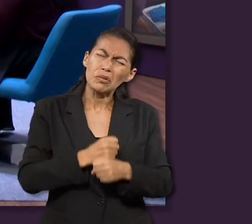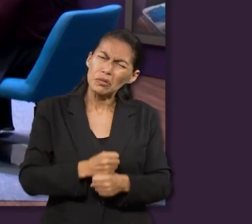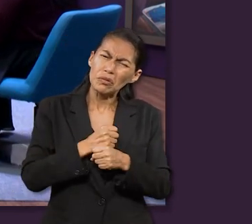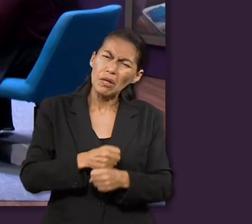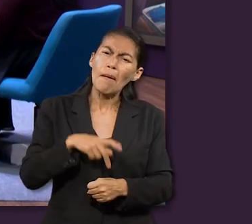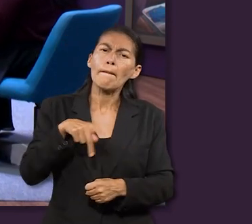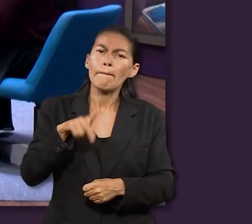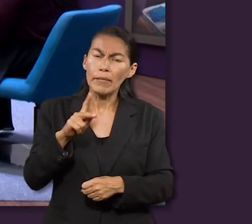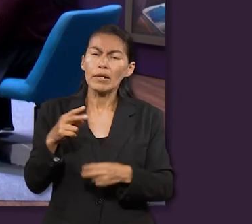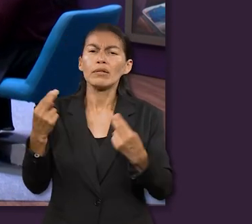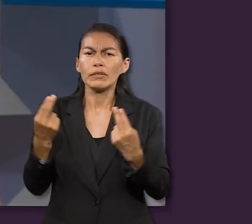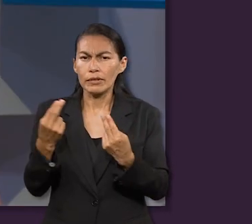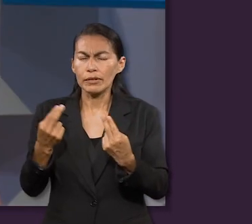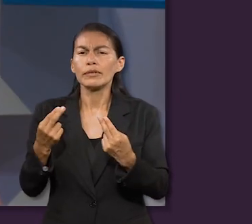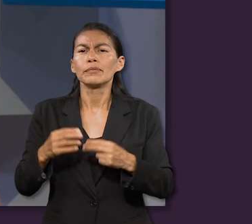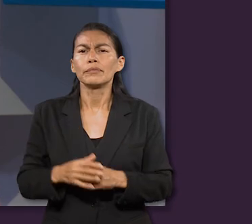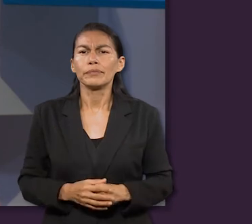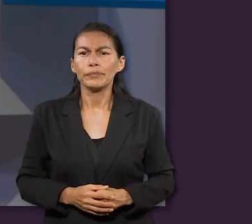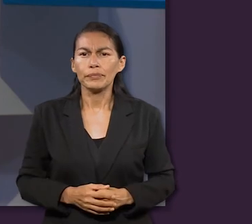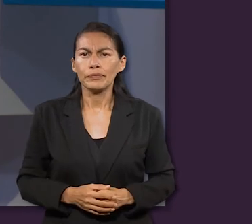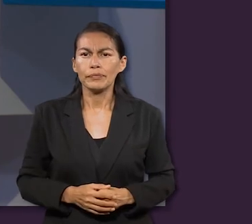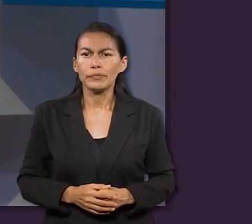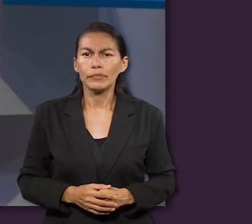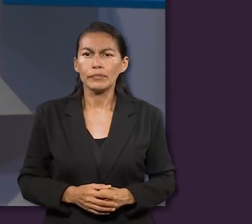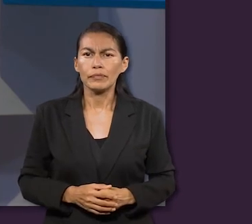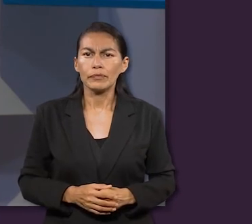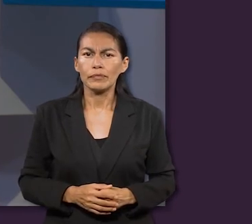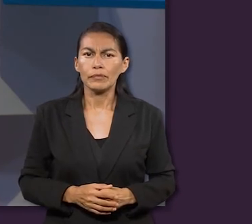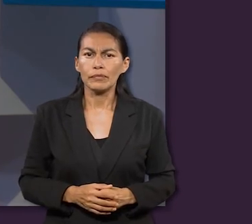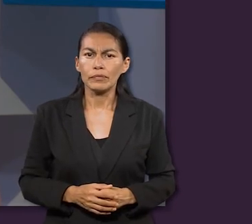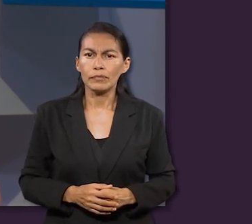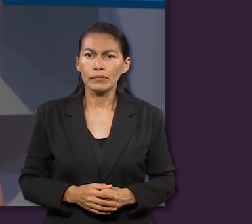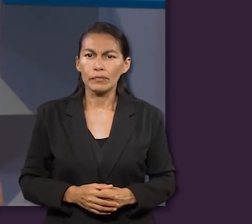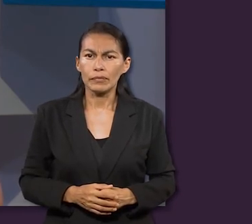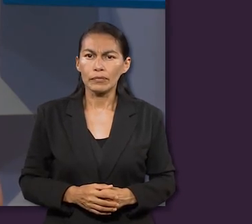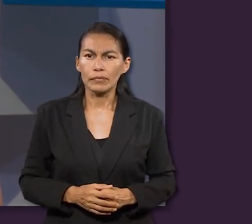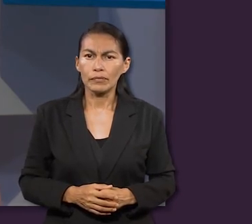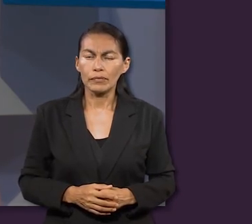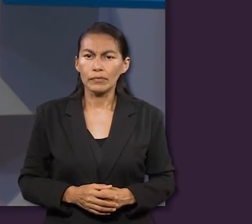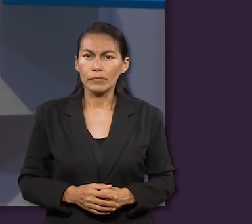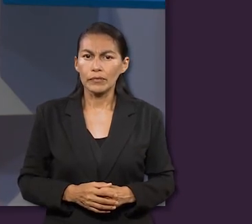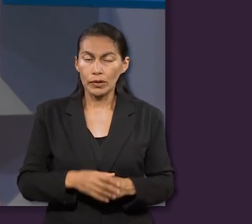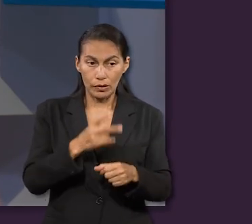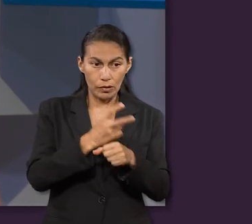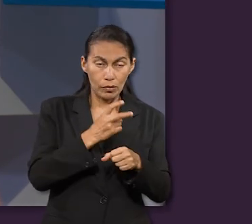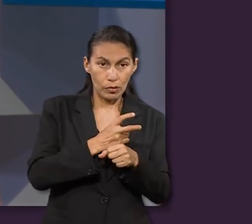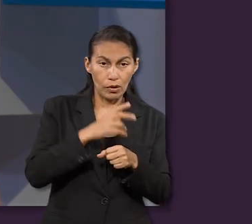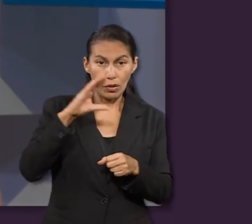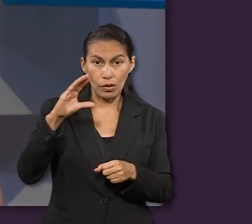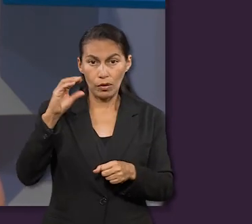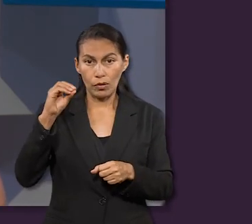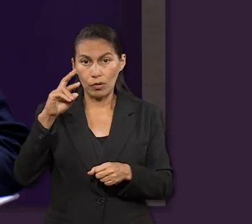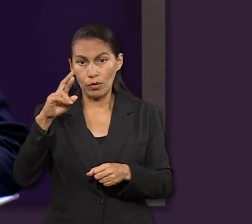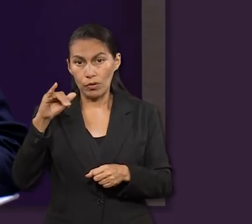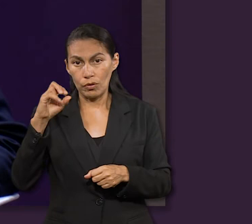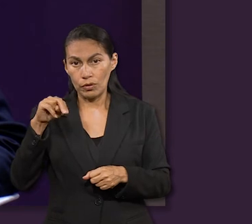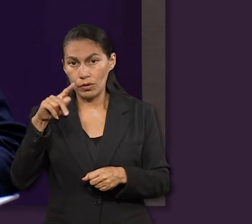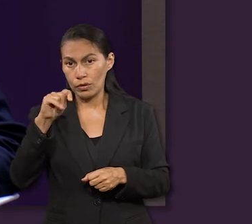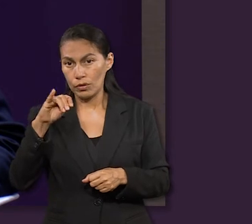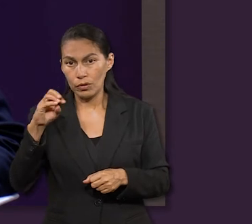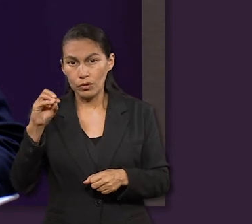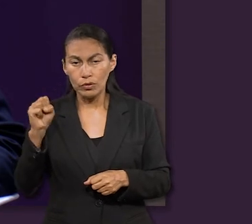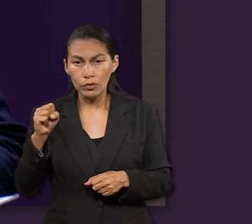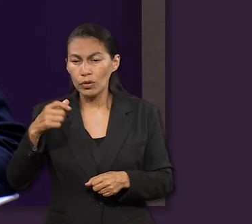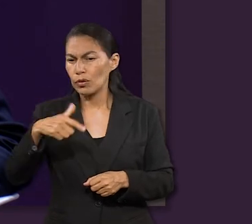Así es. Duele, pero es necesario. Así es. Y bueno, en cuestión del crisol de la madurez, ¿qué es lo que nosotros podemos tomar? En 2